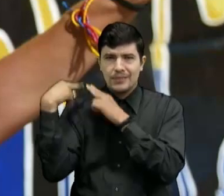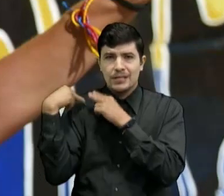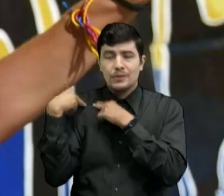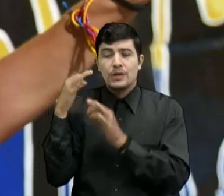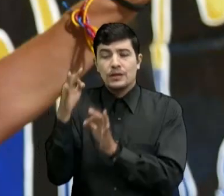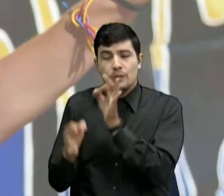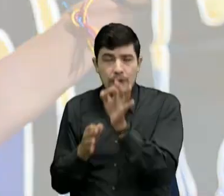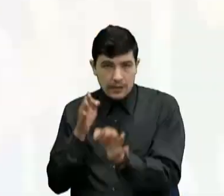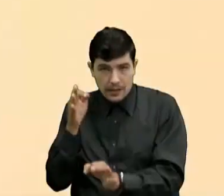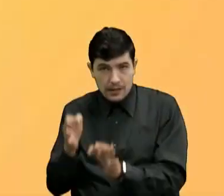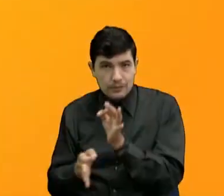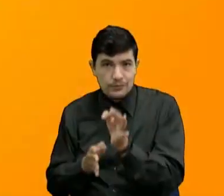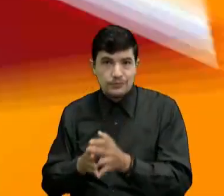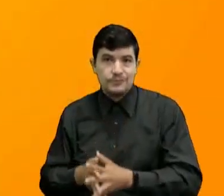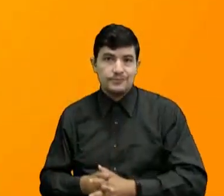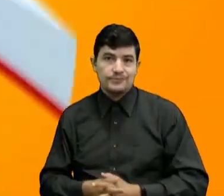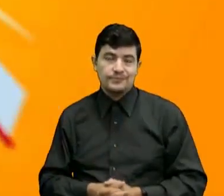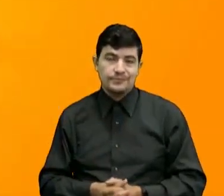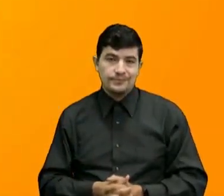su cuidado